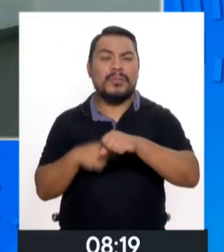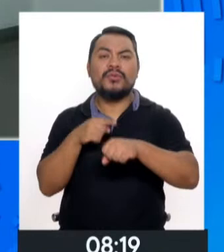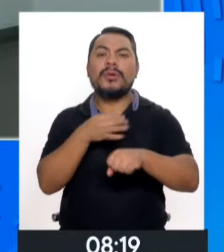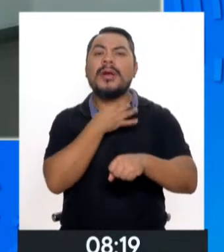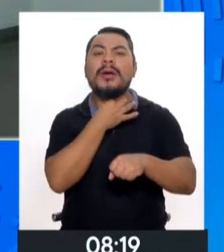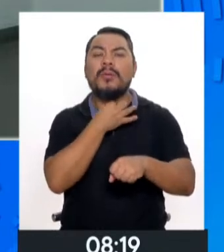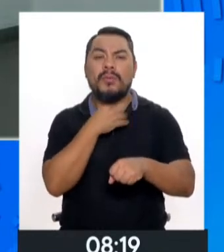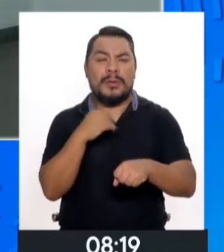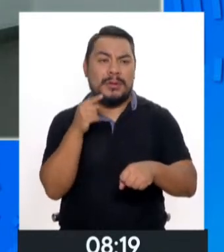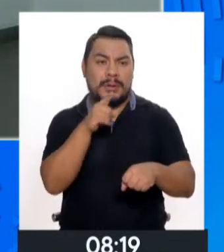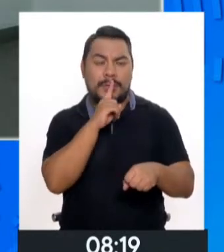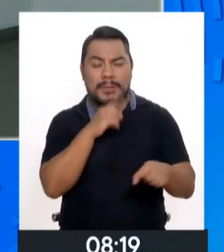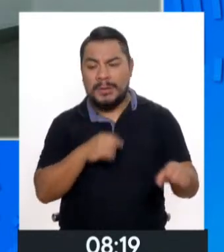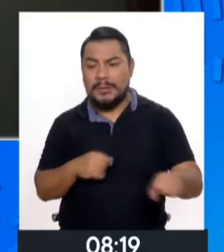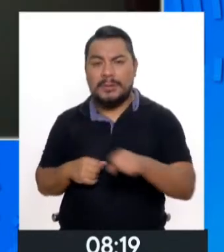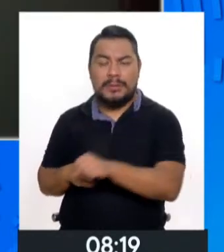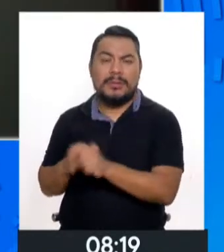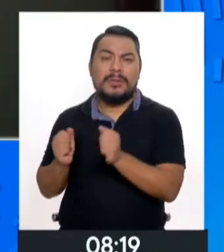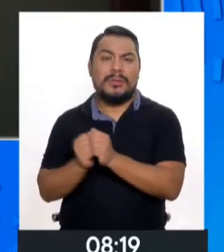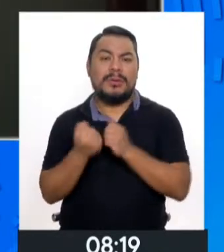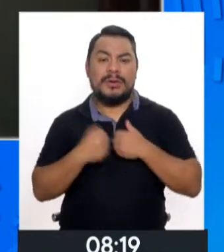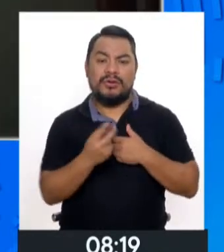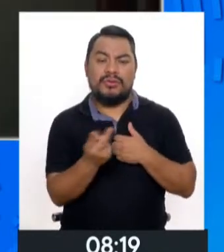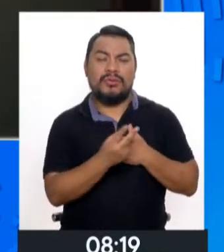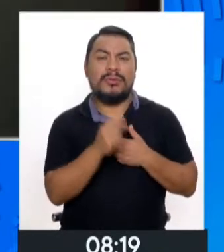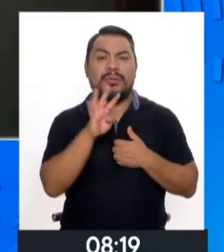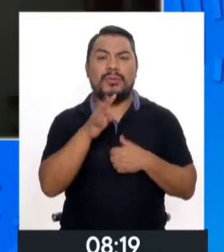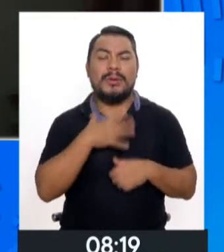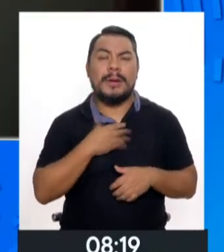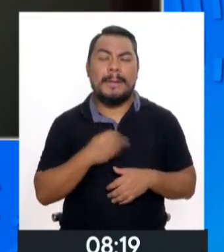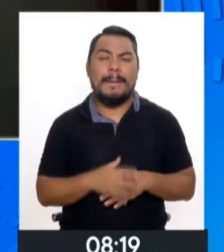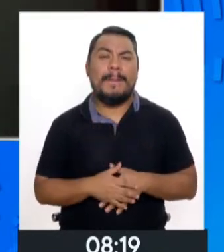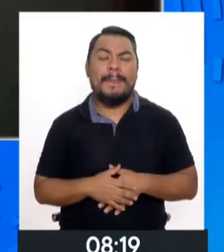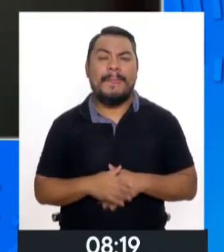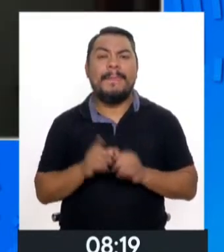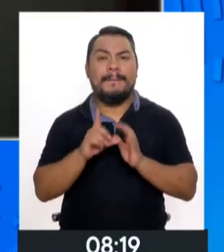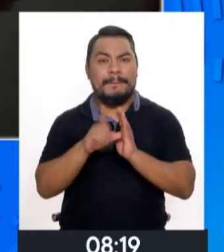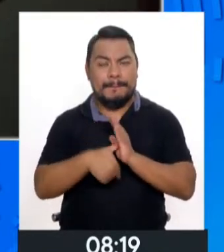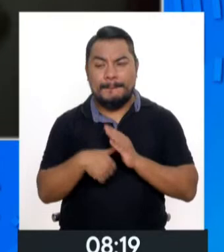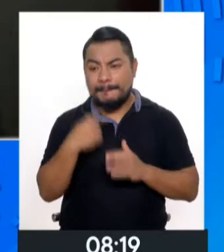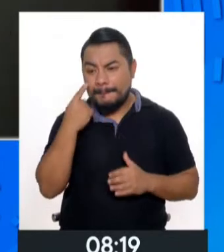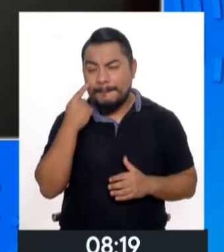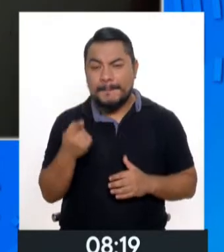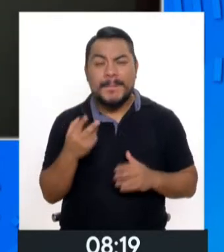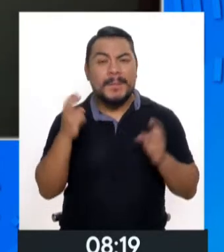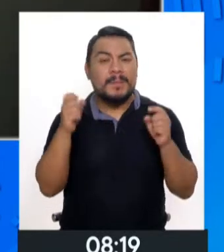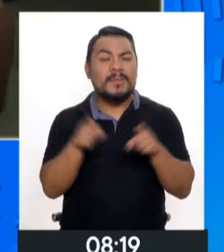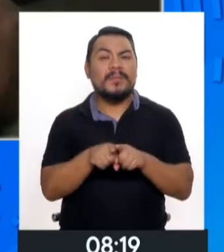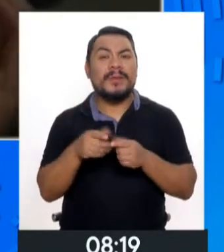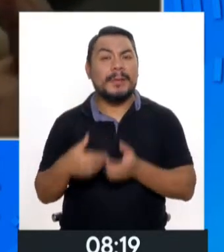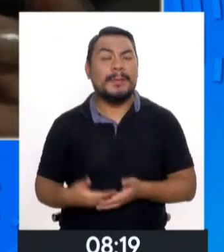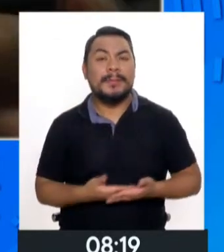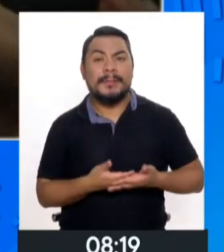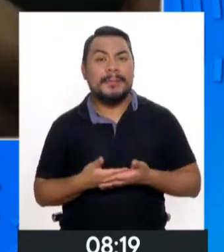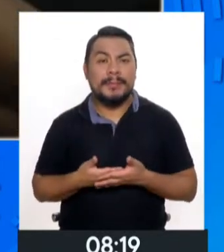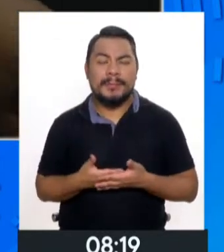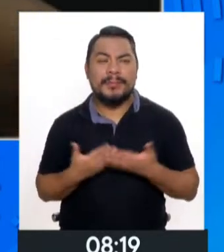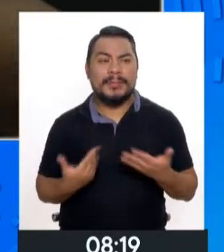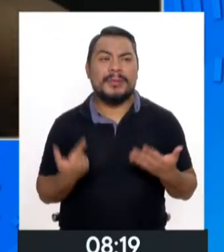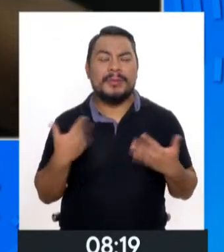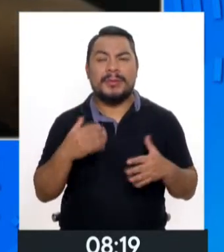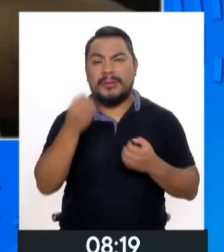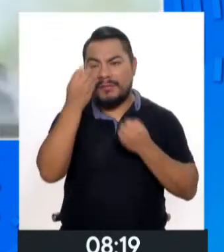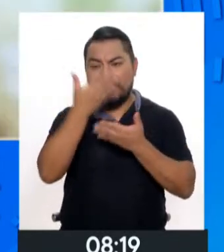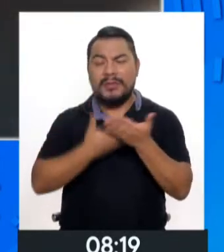la hijita que tiene, una niñita de hoy de cuatro añitos. Luego conocimos el caso del bebé por un